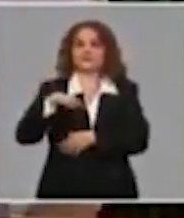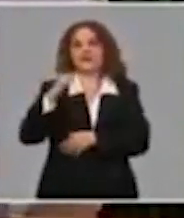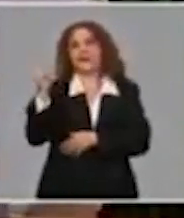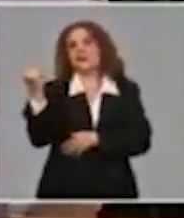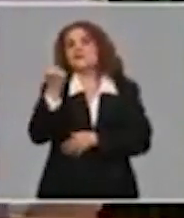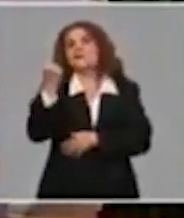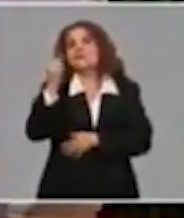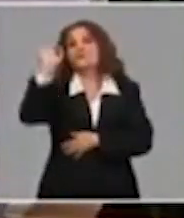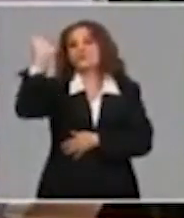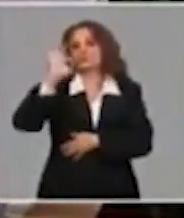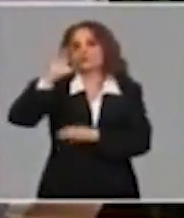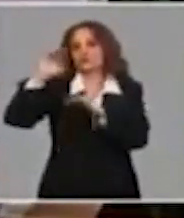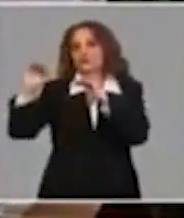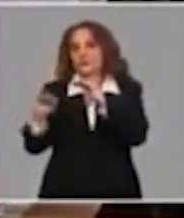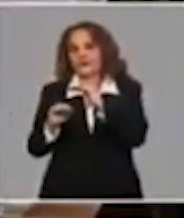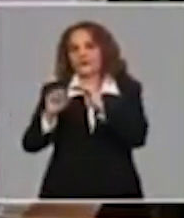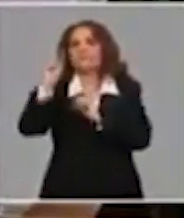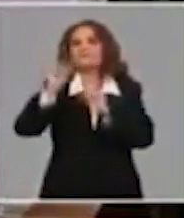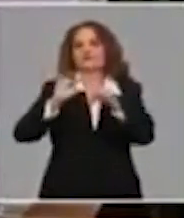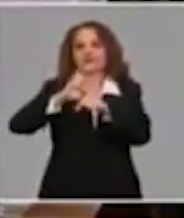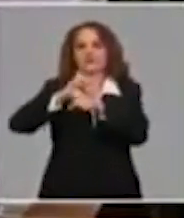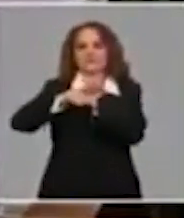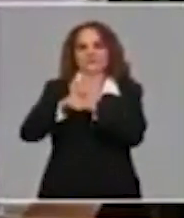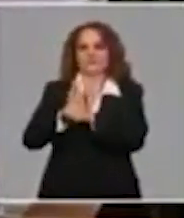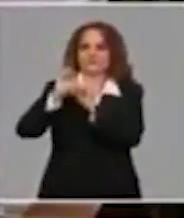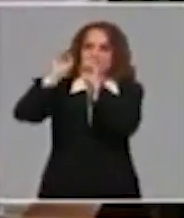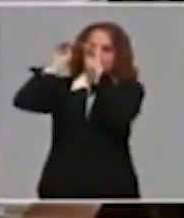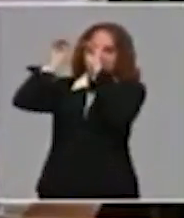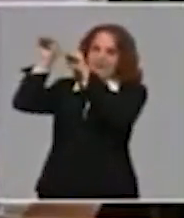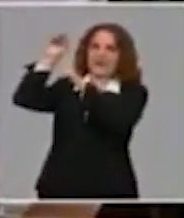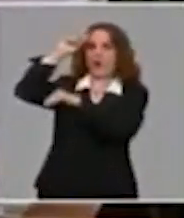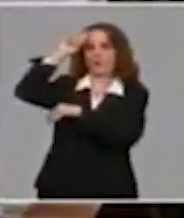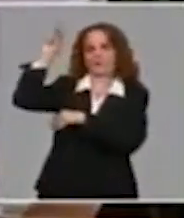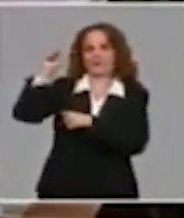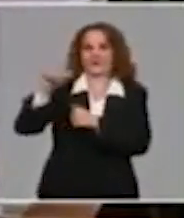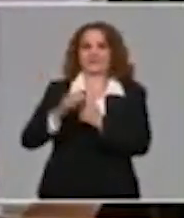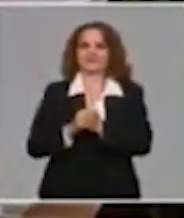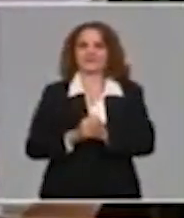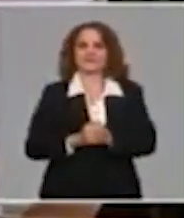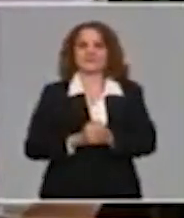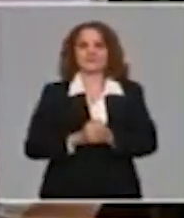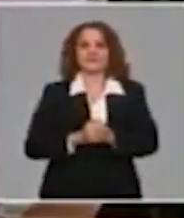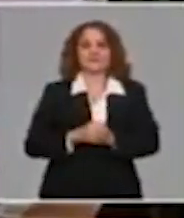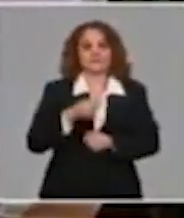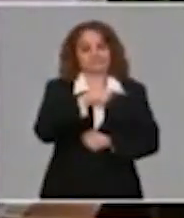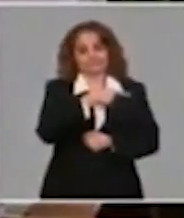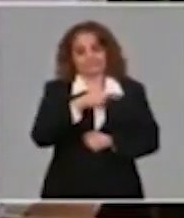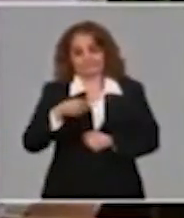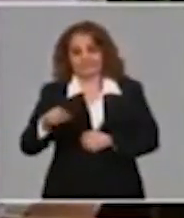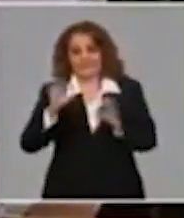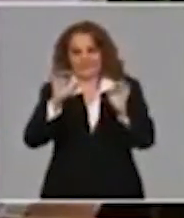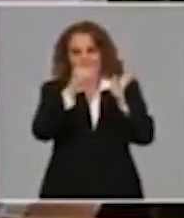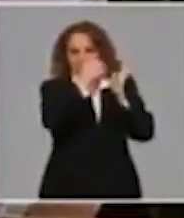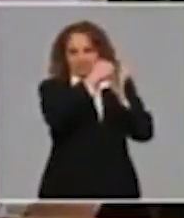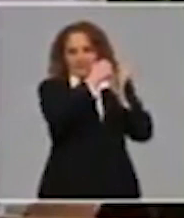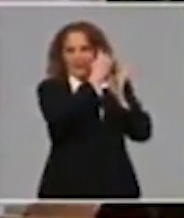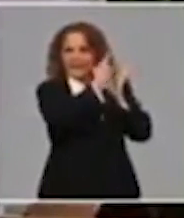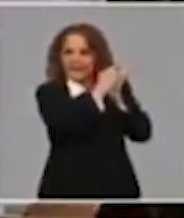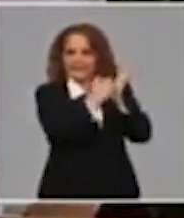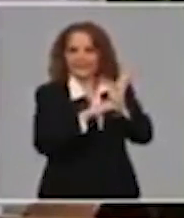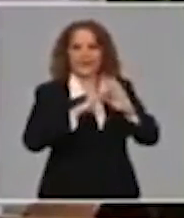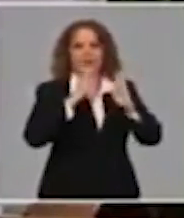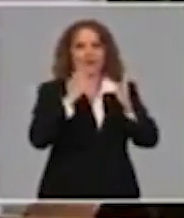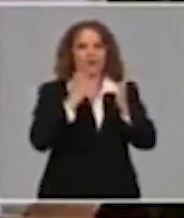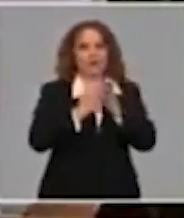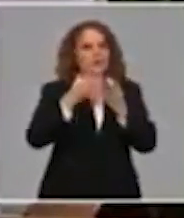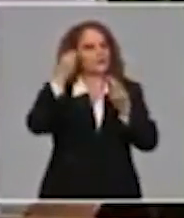activos se encuentran ingresados. Está claro que cada uno de estos indicadores tendrá siempre un análisis cualitativo. Yo creo